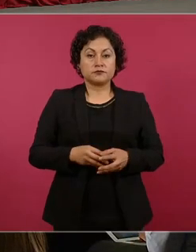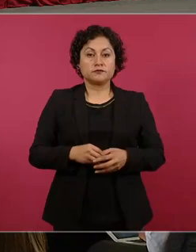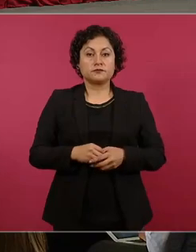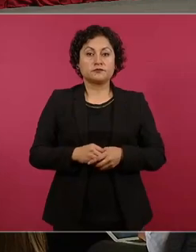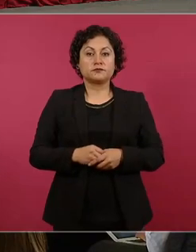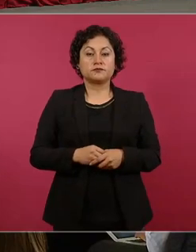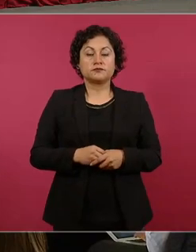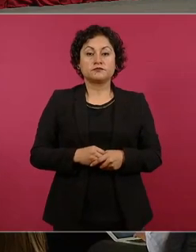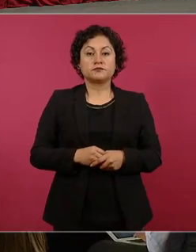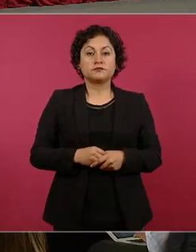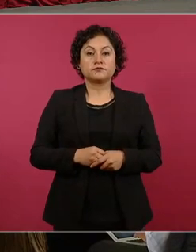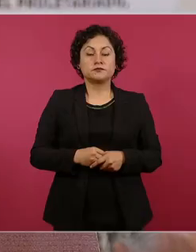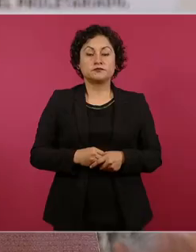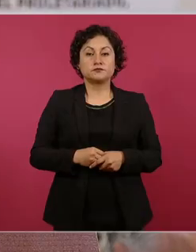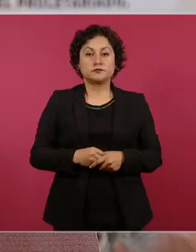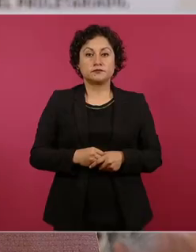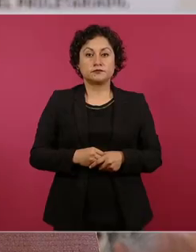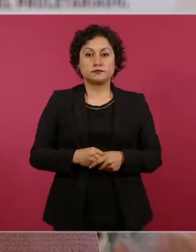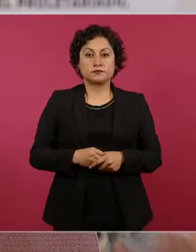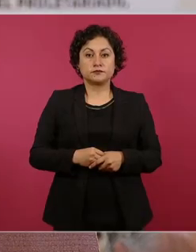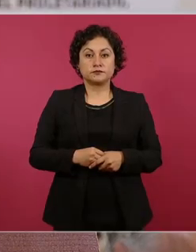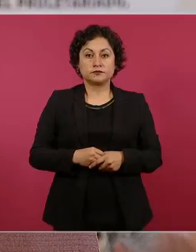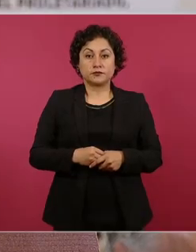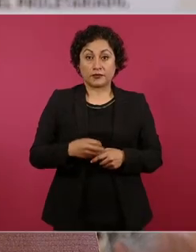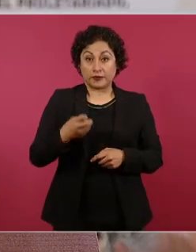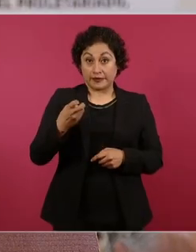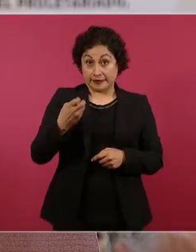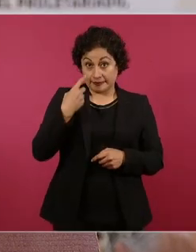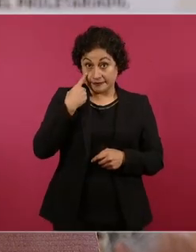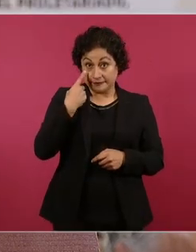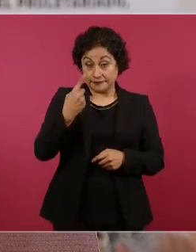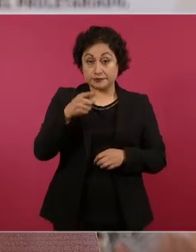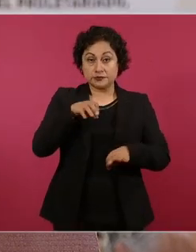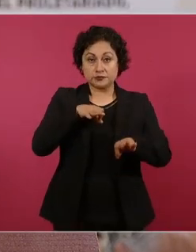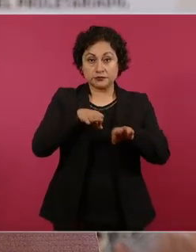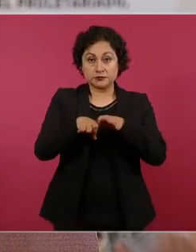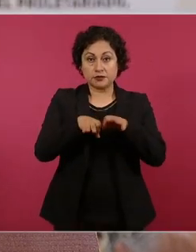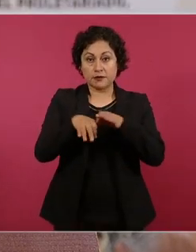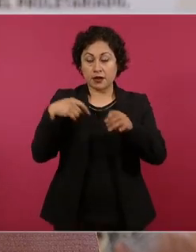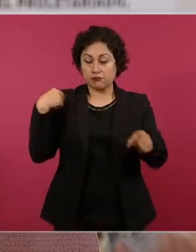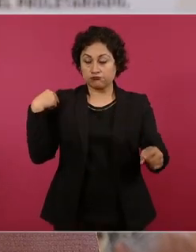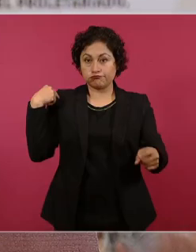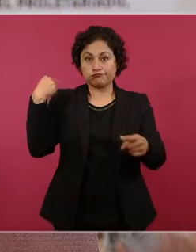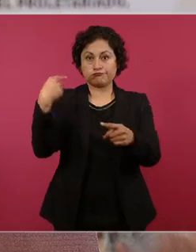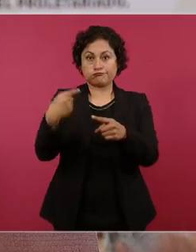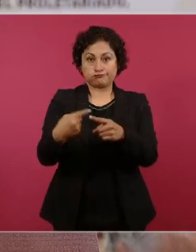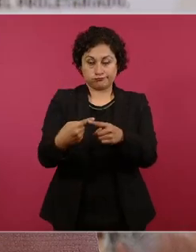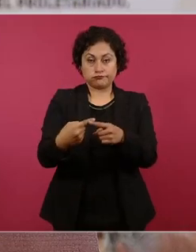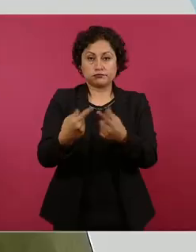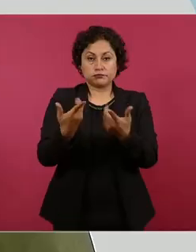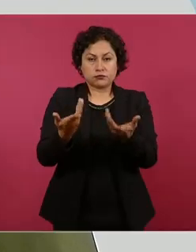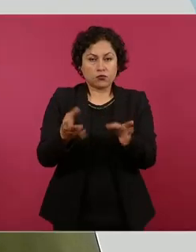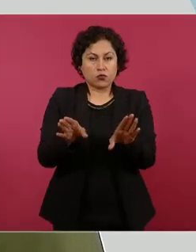Aquí este trabajo que se hizo, esta adquisición,